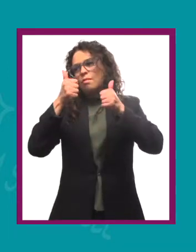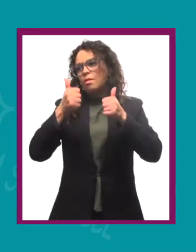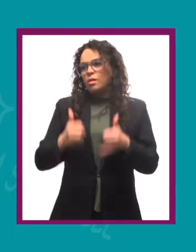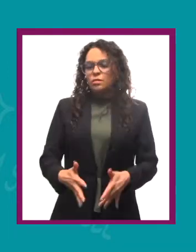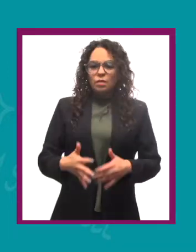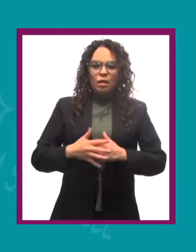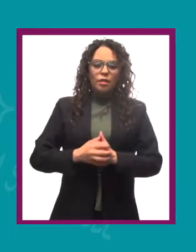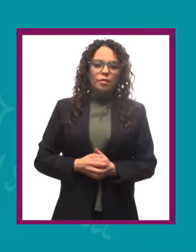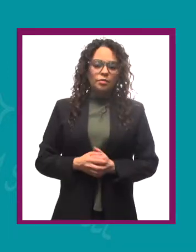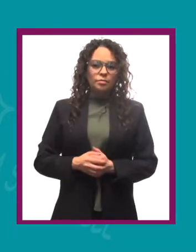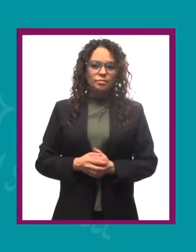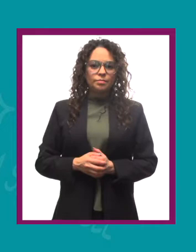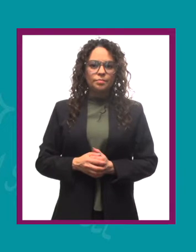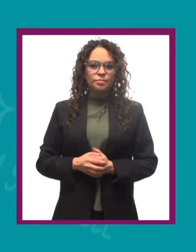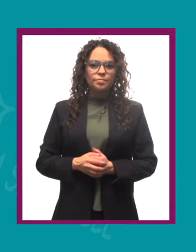final